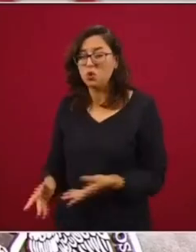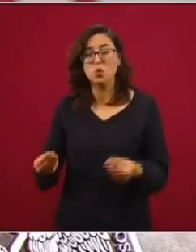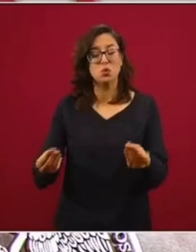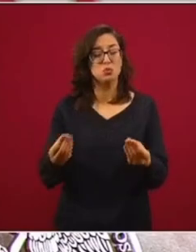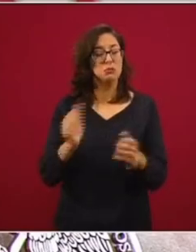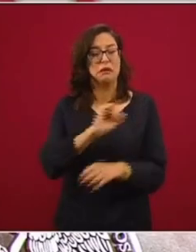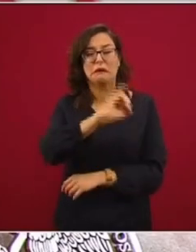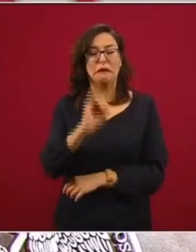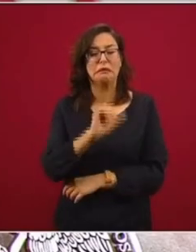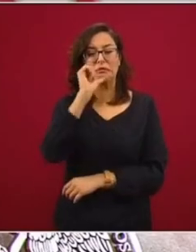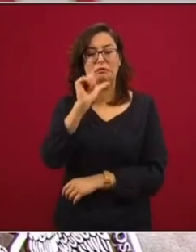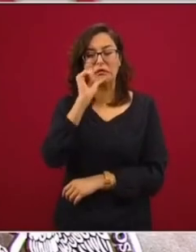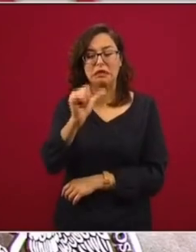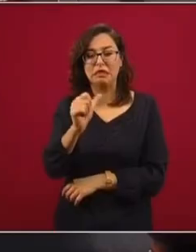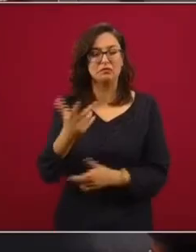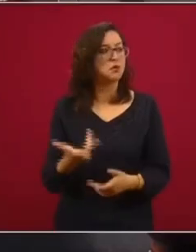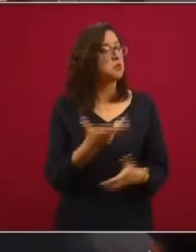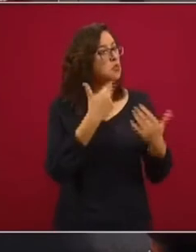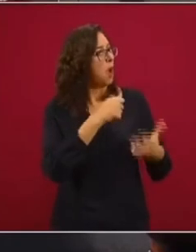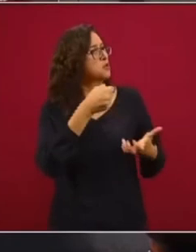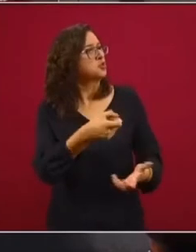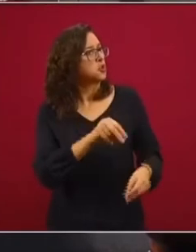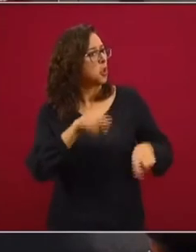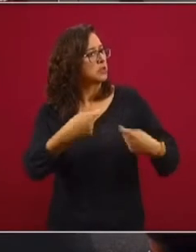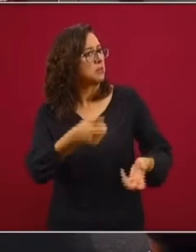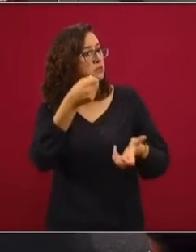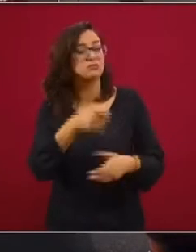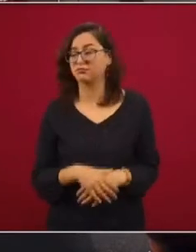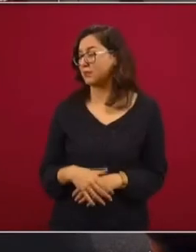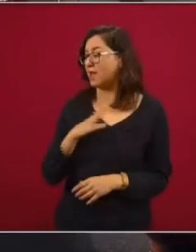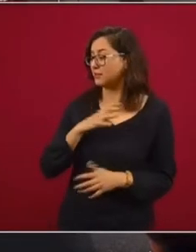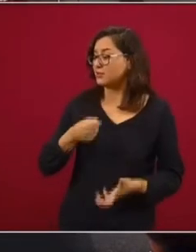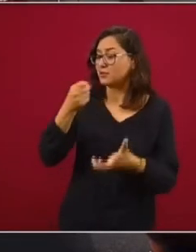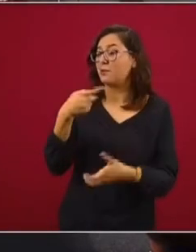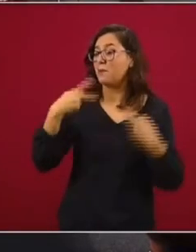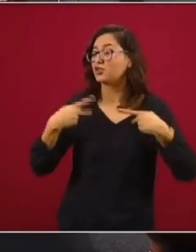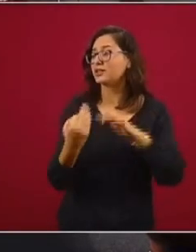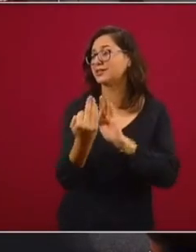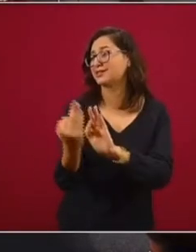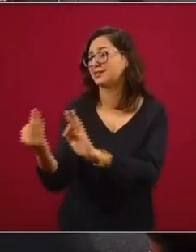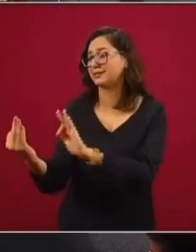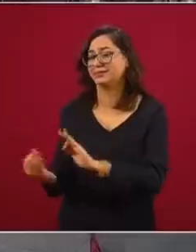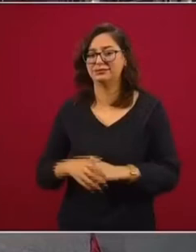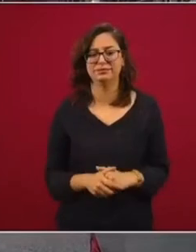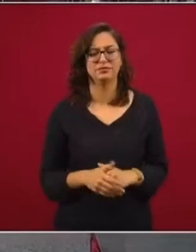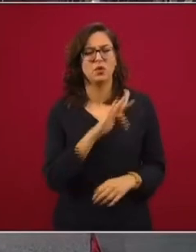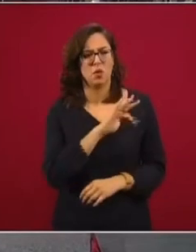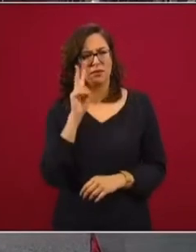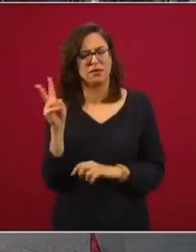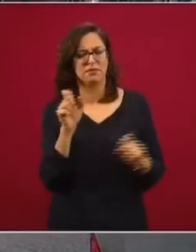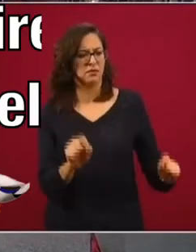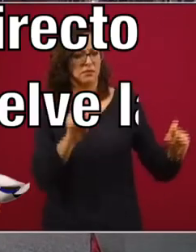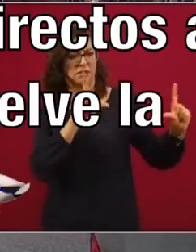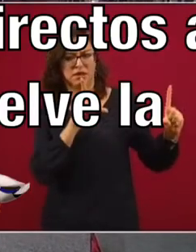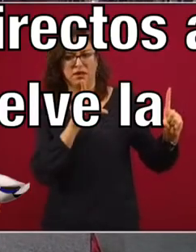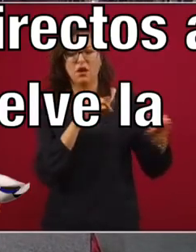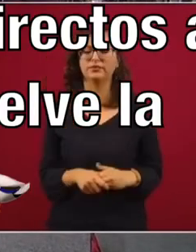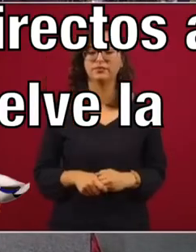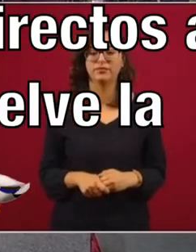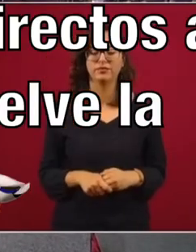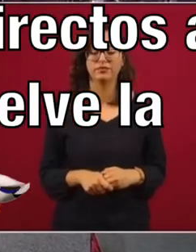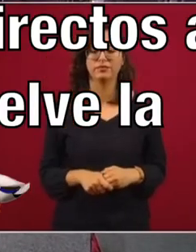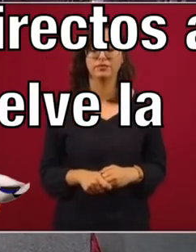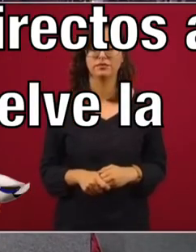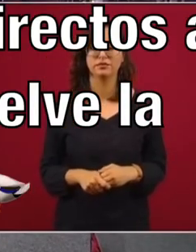ahora. Pero no se les está dando el presupuesto, por ejemplo. Sí, de manera directa. A ver, ¿por qué no pones la tabla última?